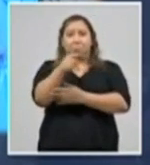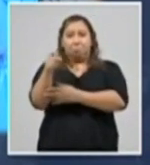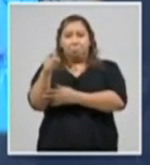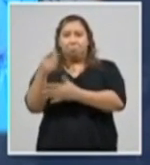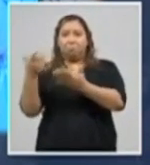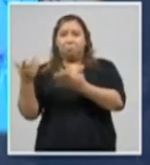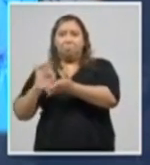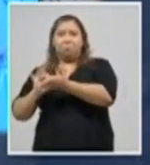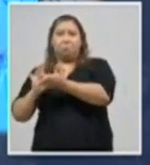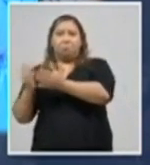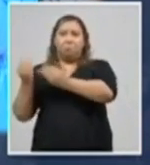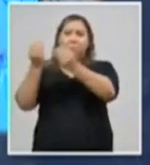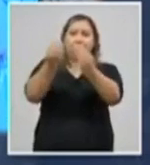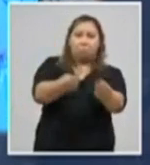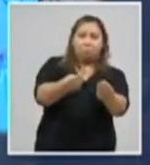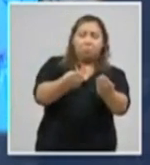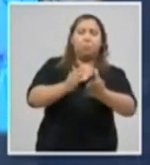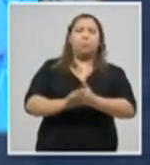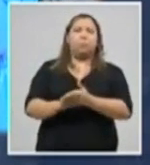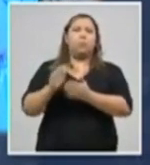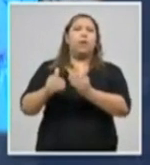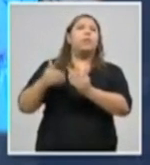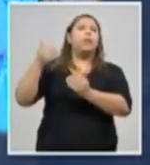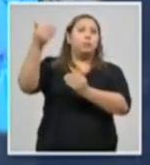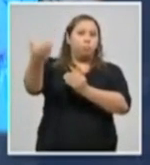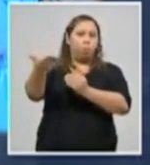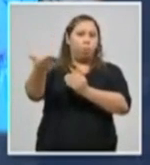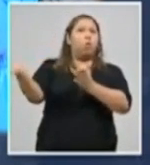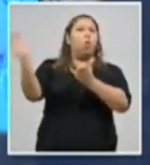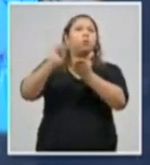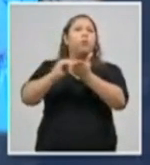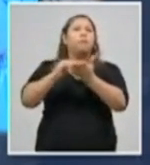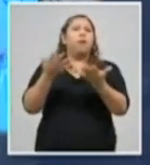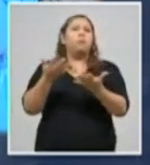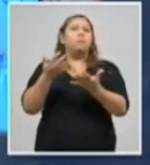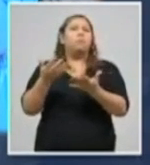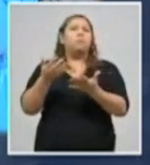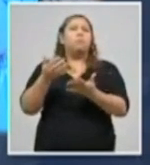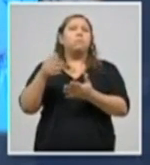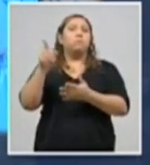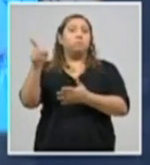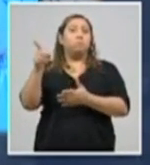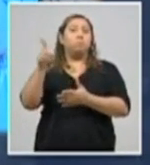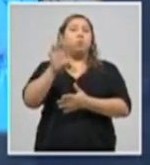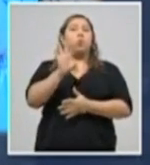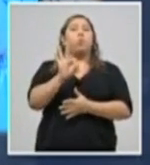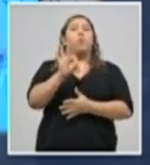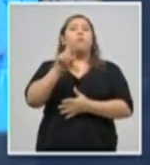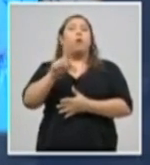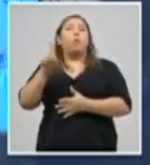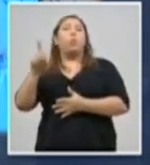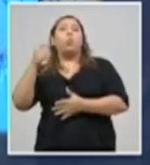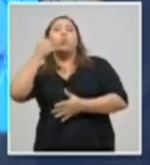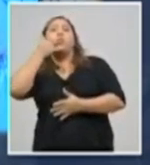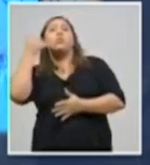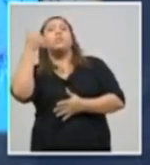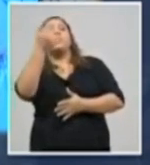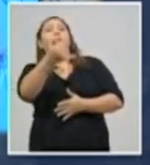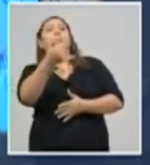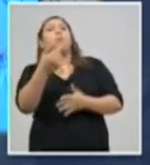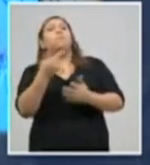recibirán en los próximos días monitoreo o llamadas telefónicas desde el 911 para